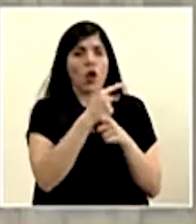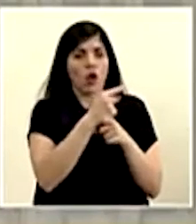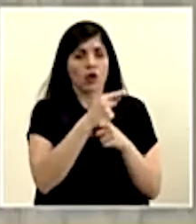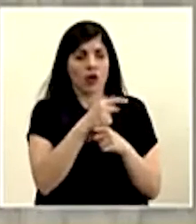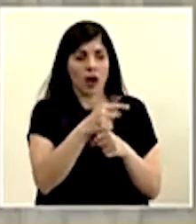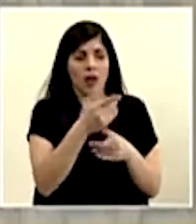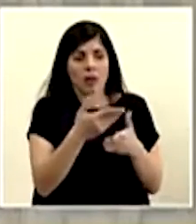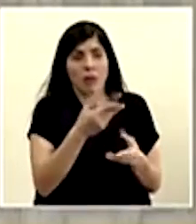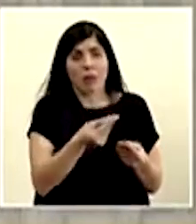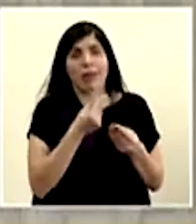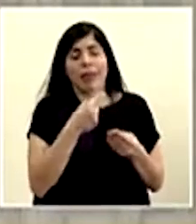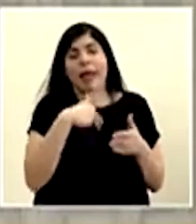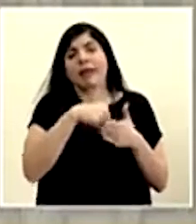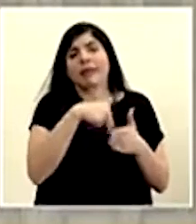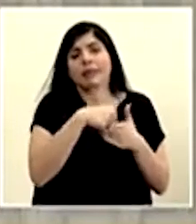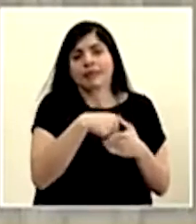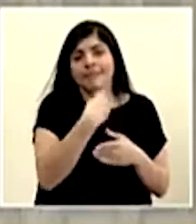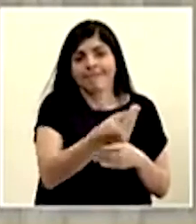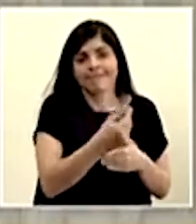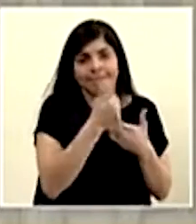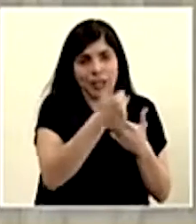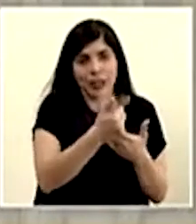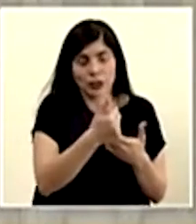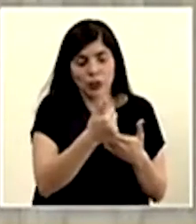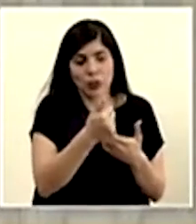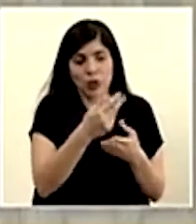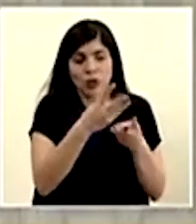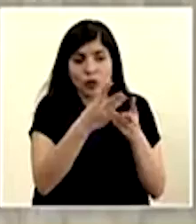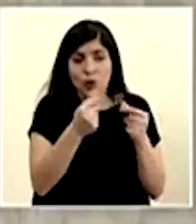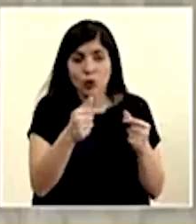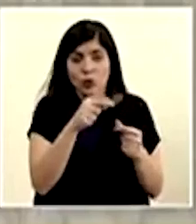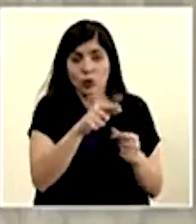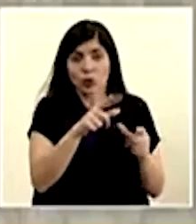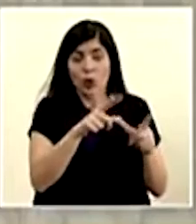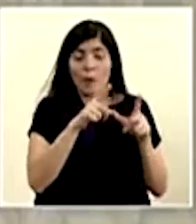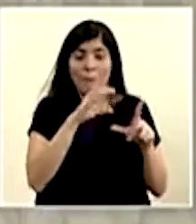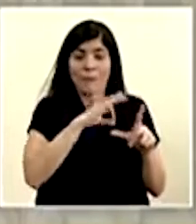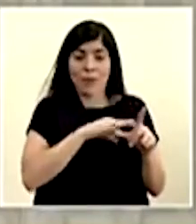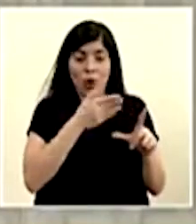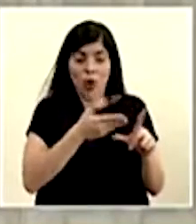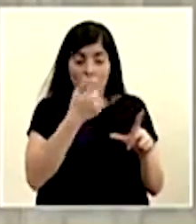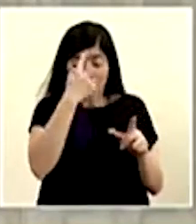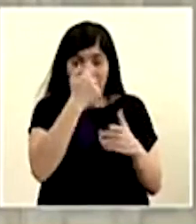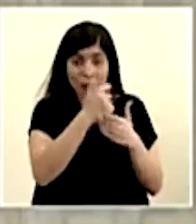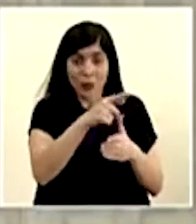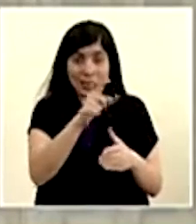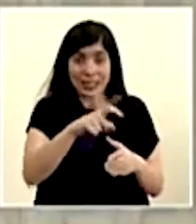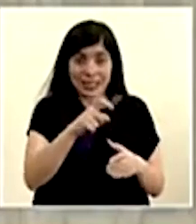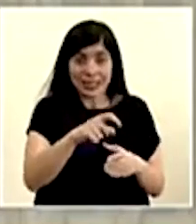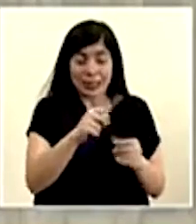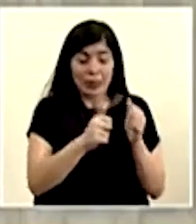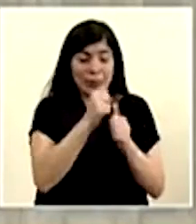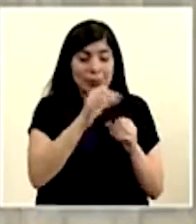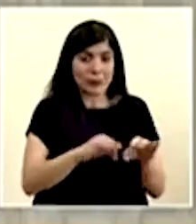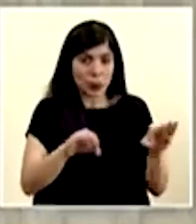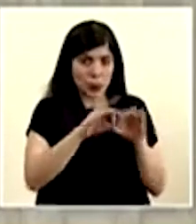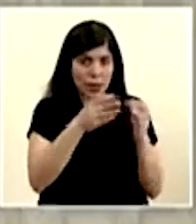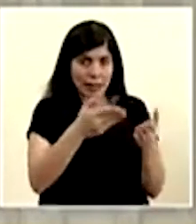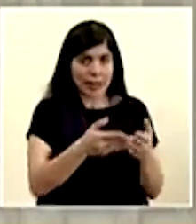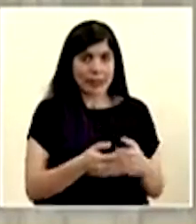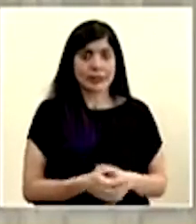impedir el llegarle prontamente con la solución que implica el bono proteger para atender sus necesidades más fundamentales.